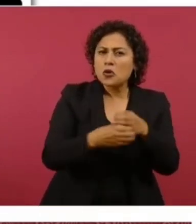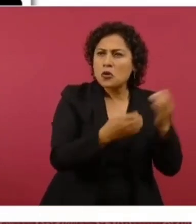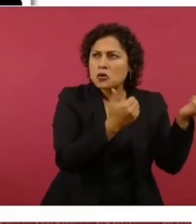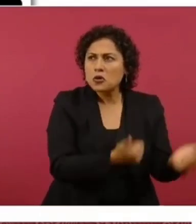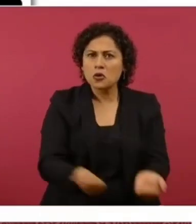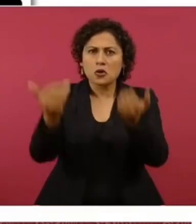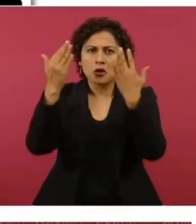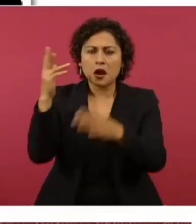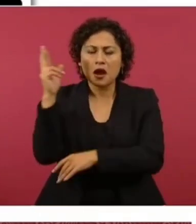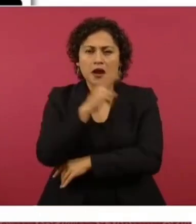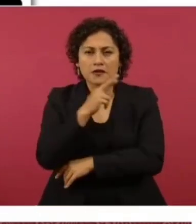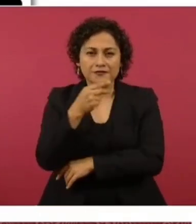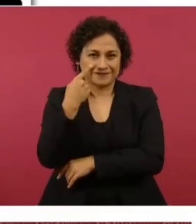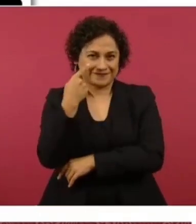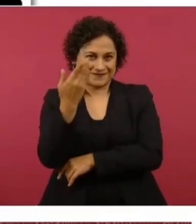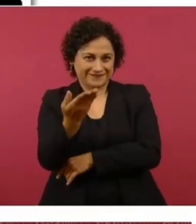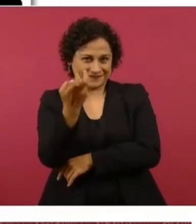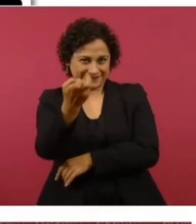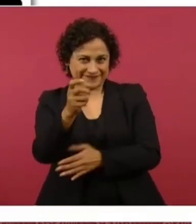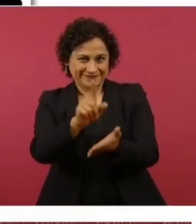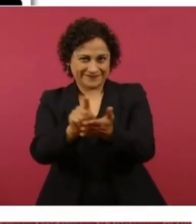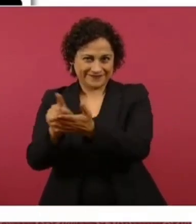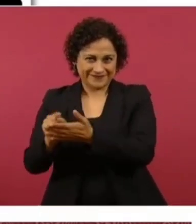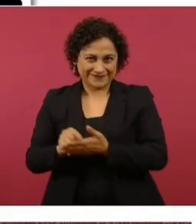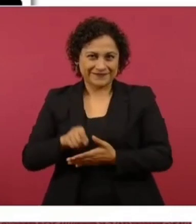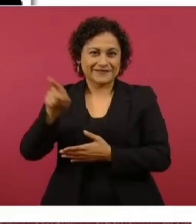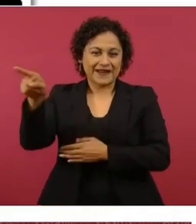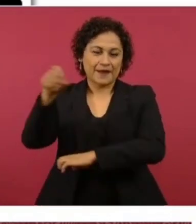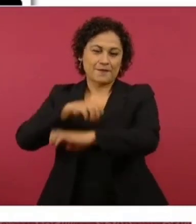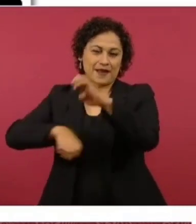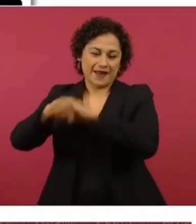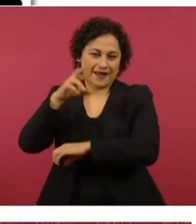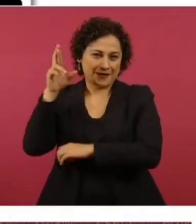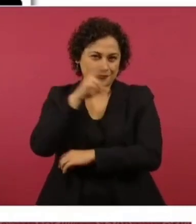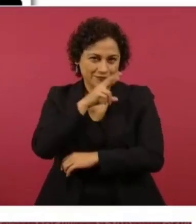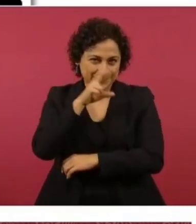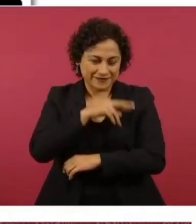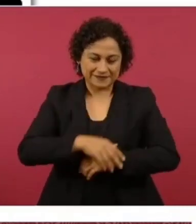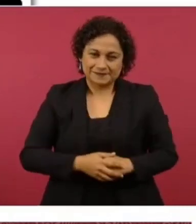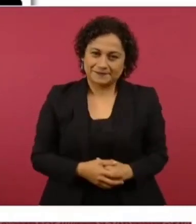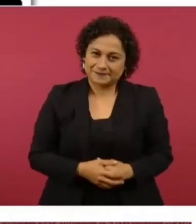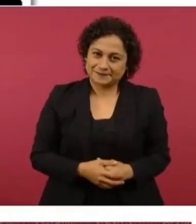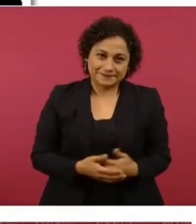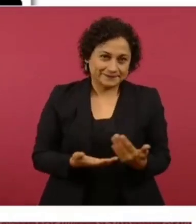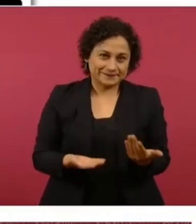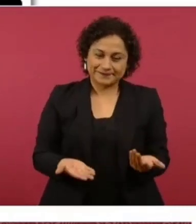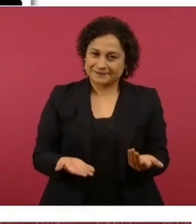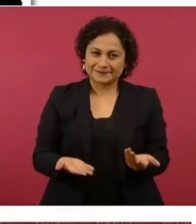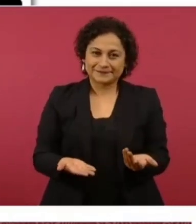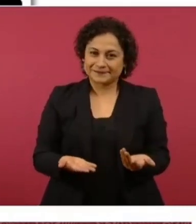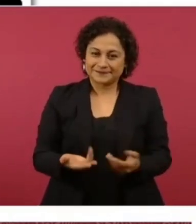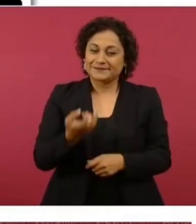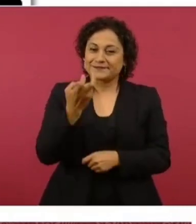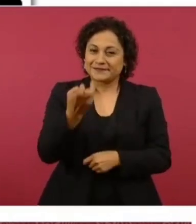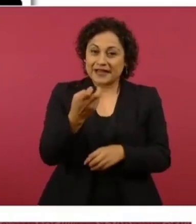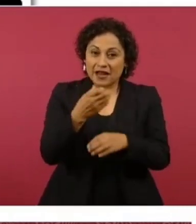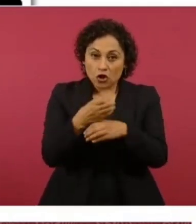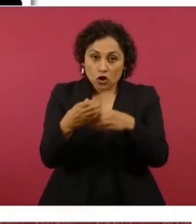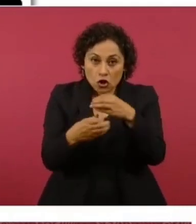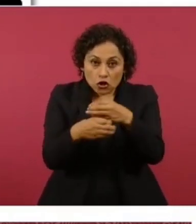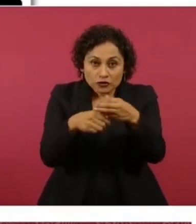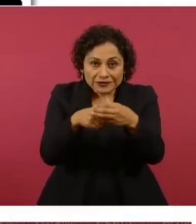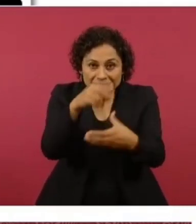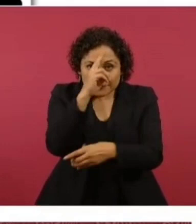pantalla el tuit que publicó la embajada rusa. Y bueno, los componentes prohibidos en